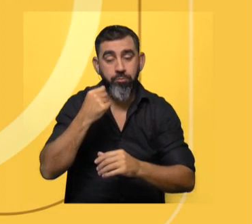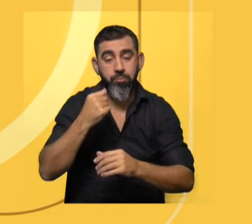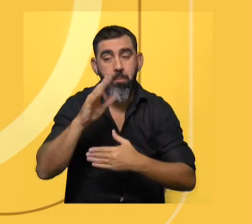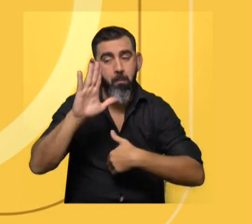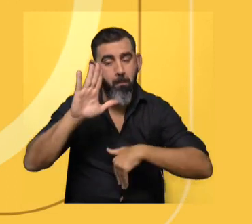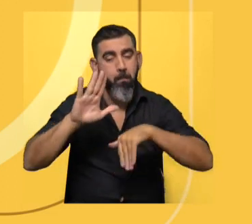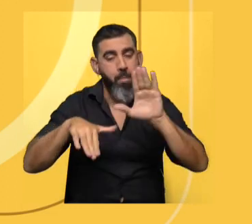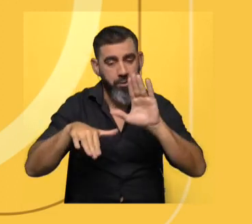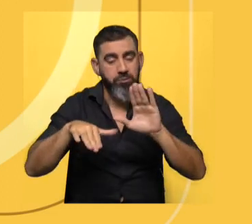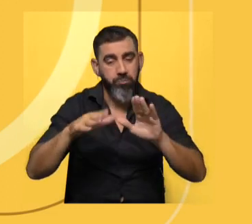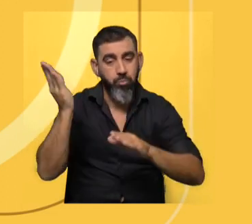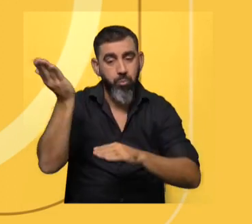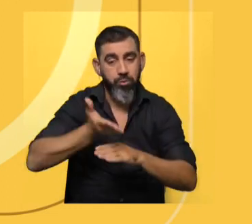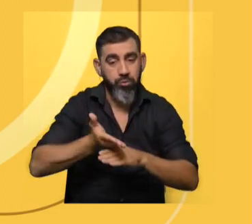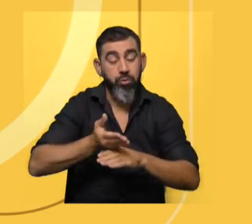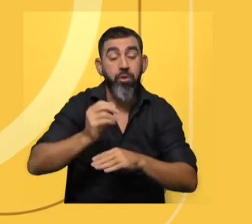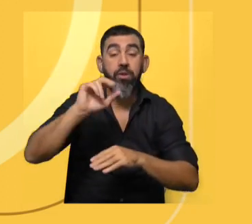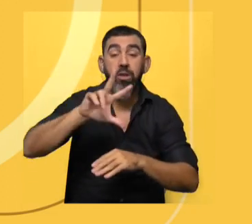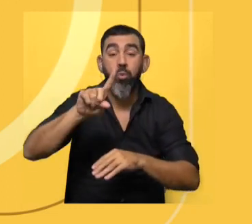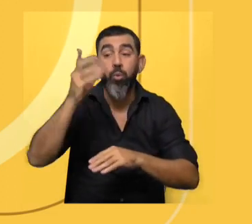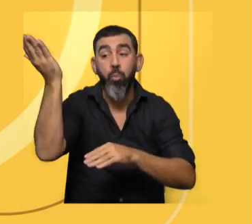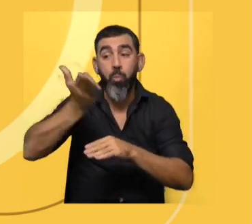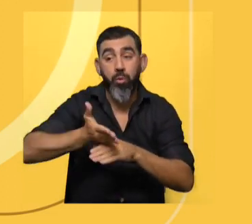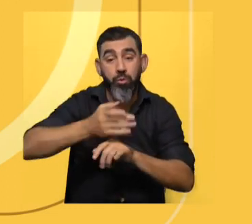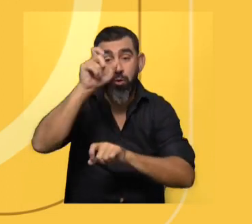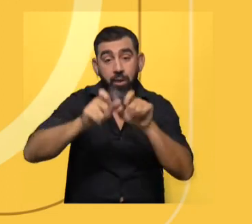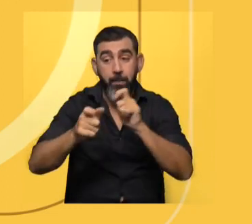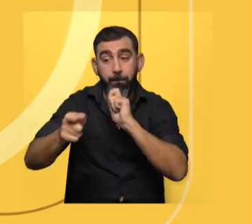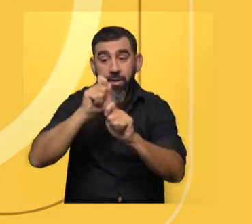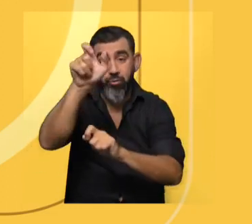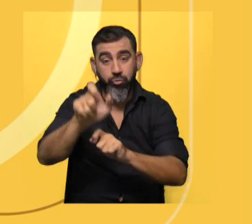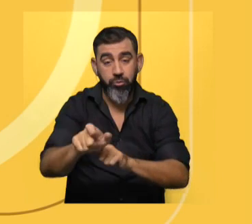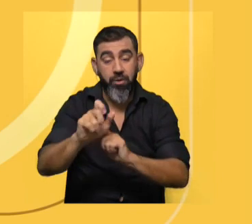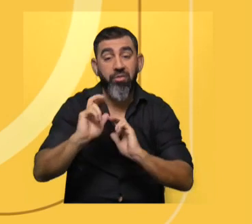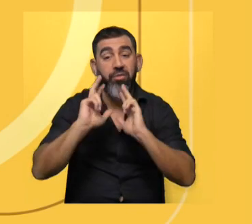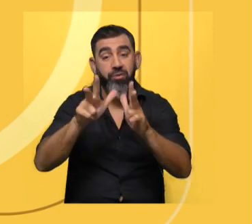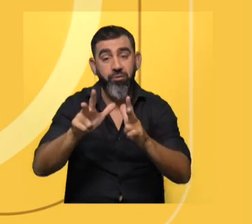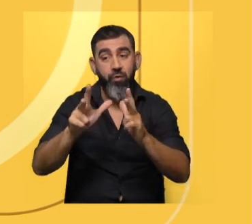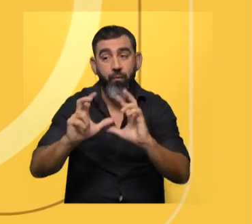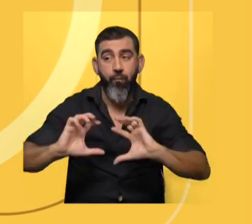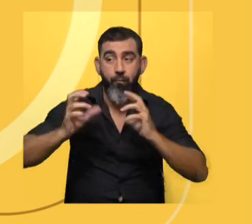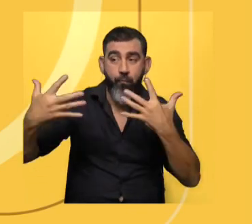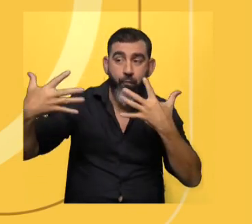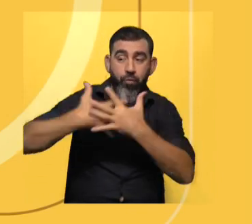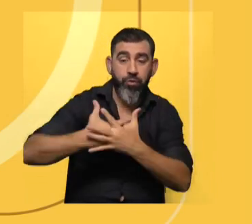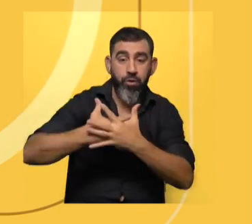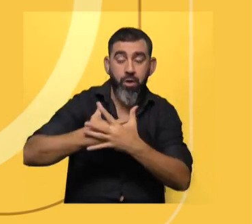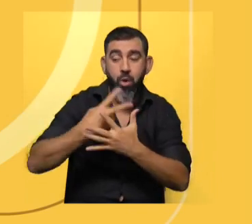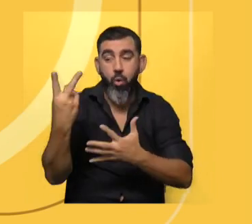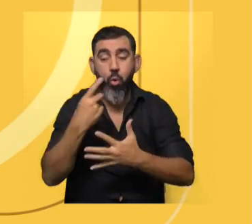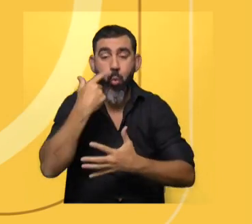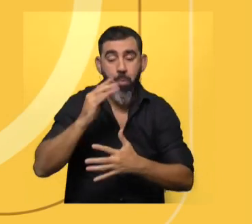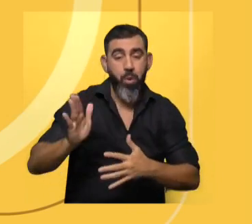con mayor prevalencia, un 31% de las personas encuestadas indicó recibir violencia por parte de ambos